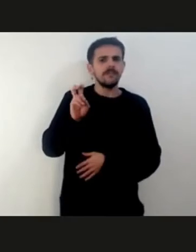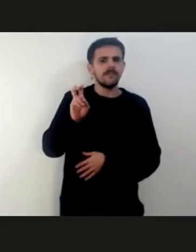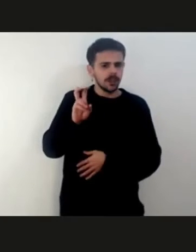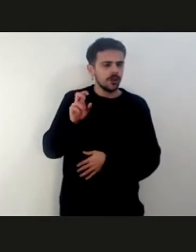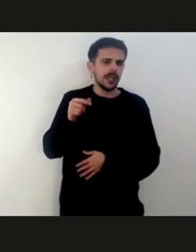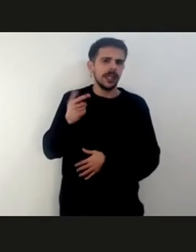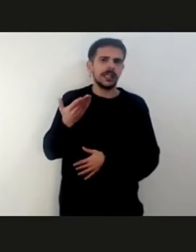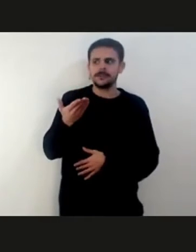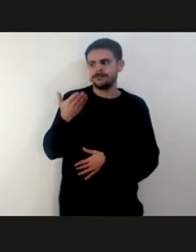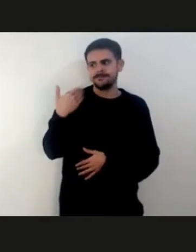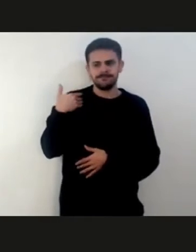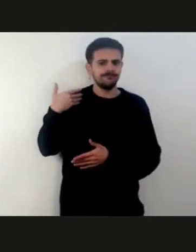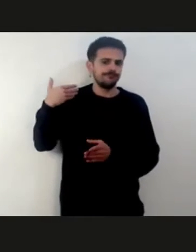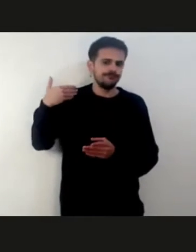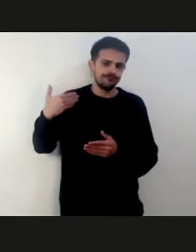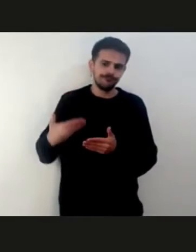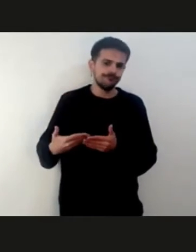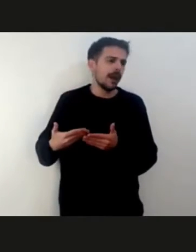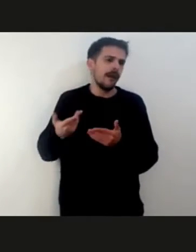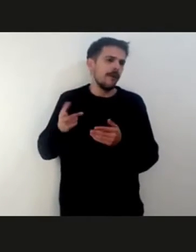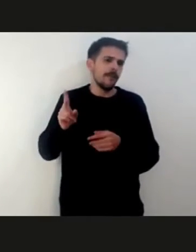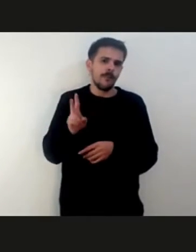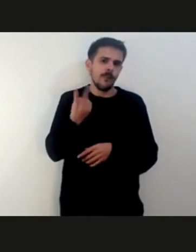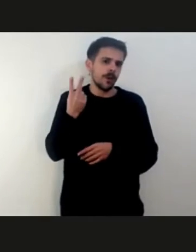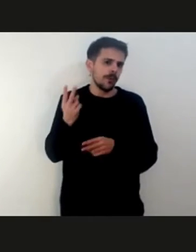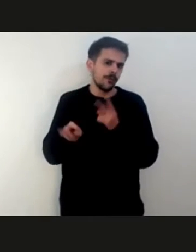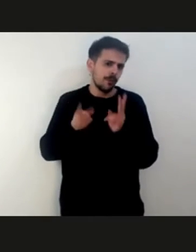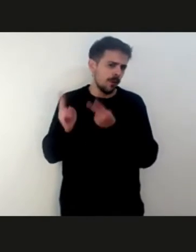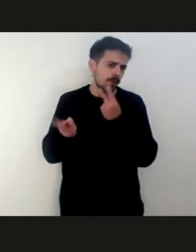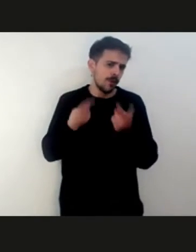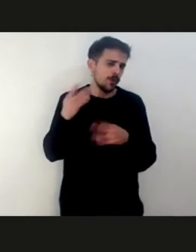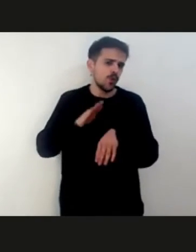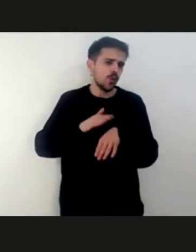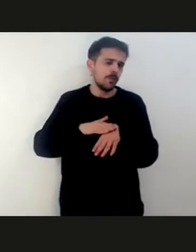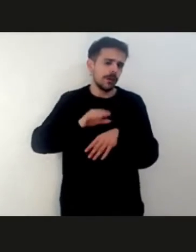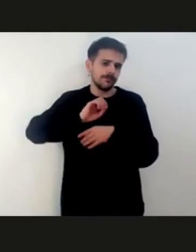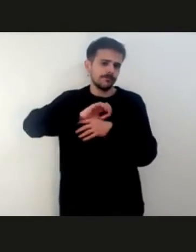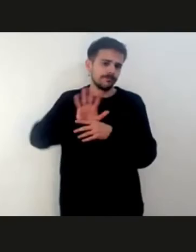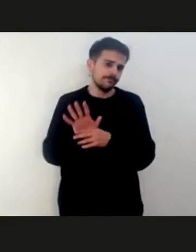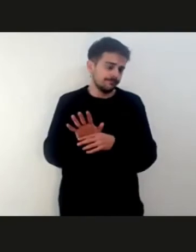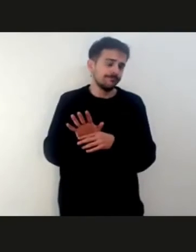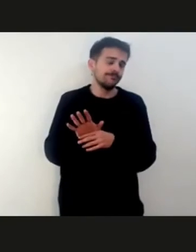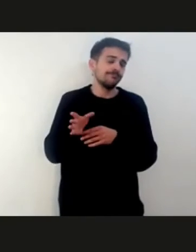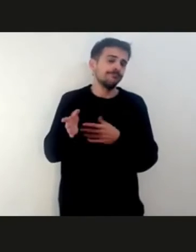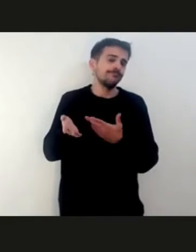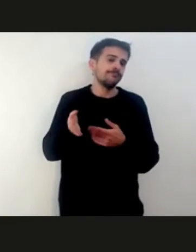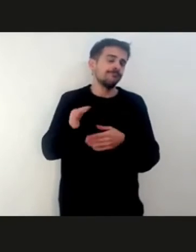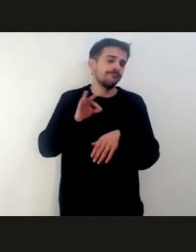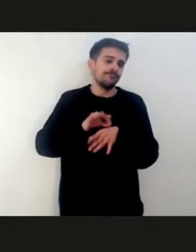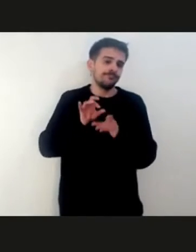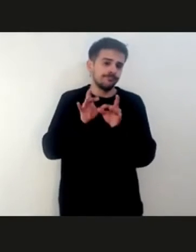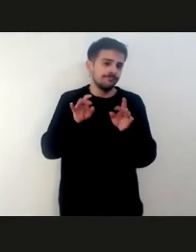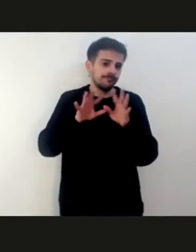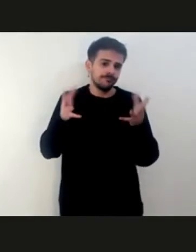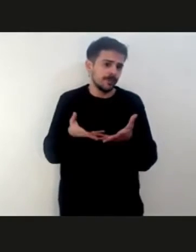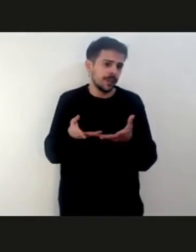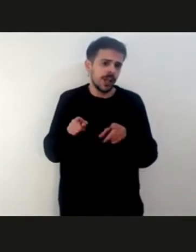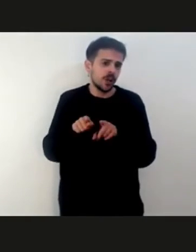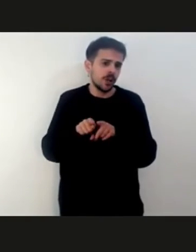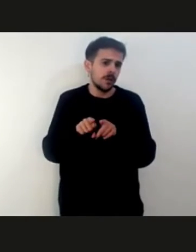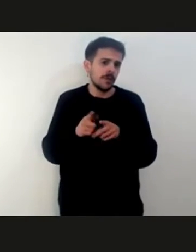lamentablemente por la pandemia, que son igual de irreemplazables e imprescindibles que